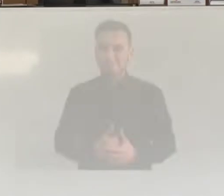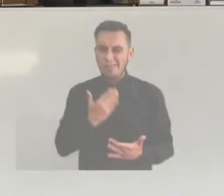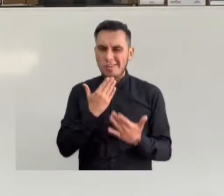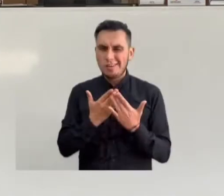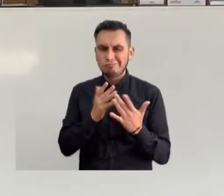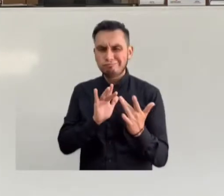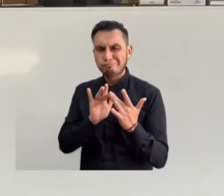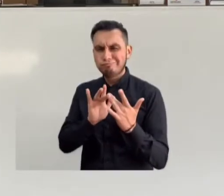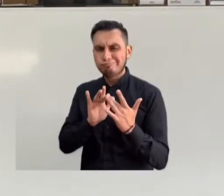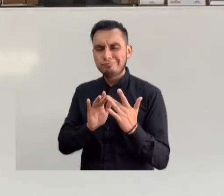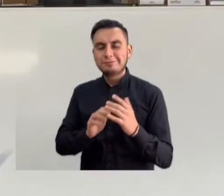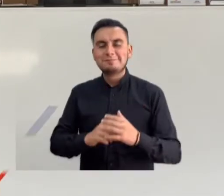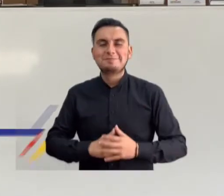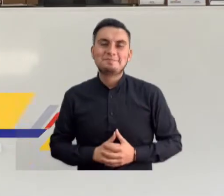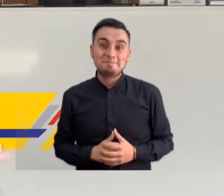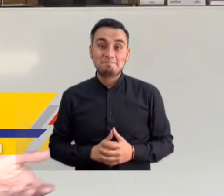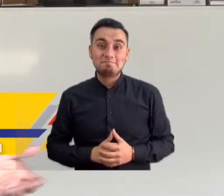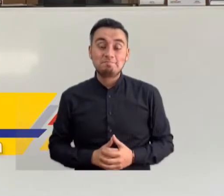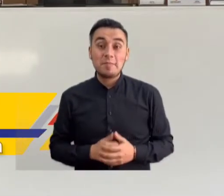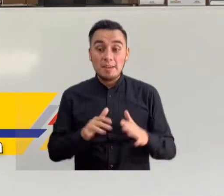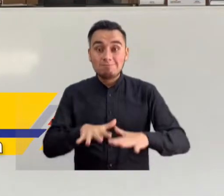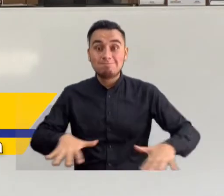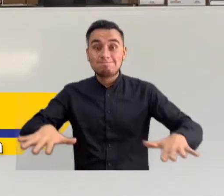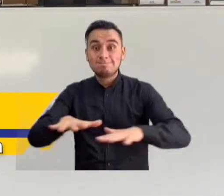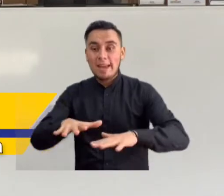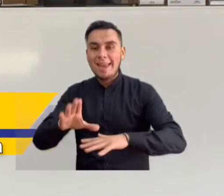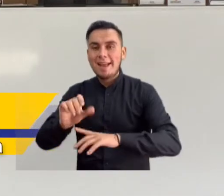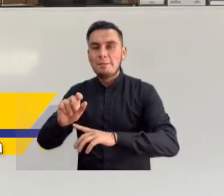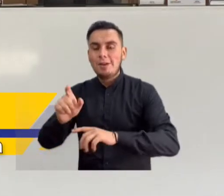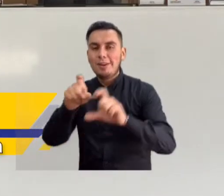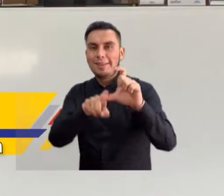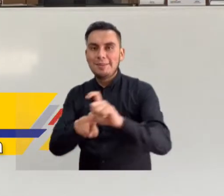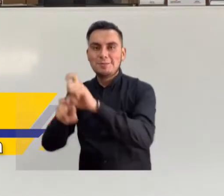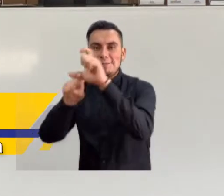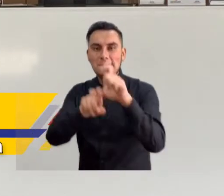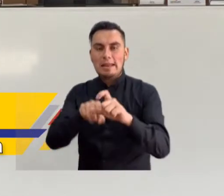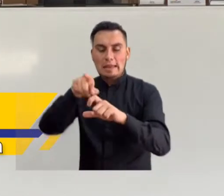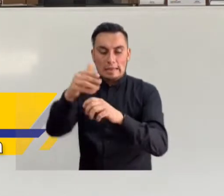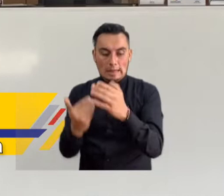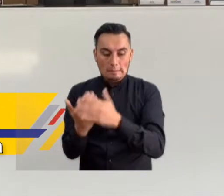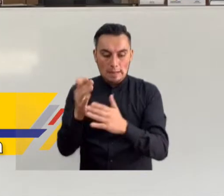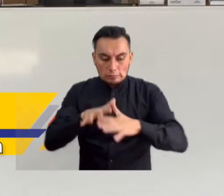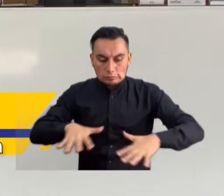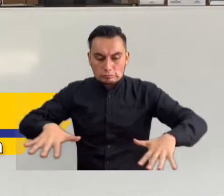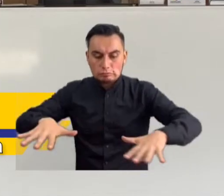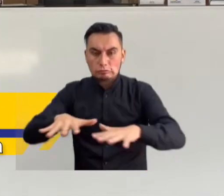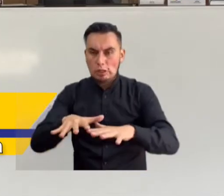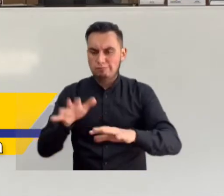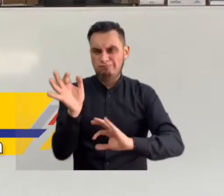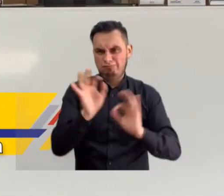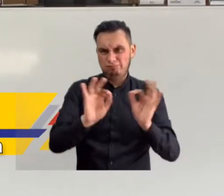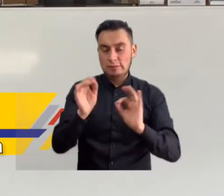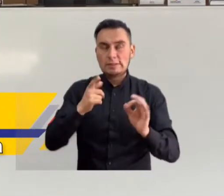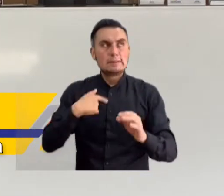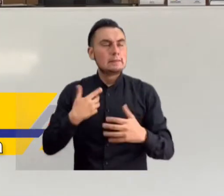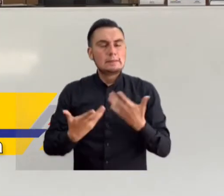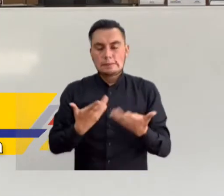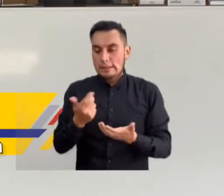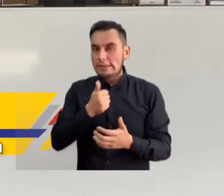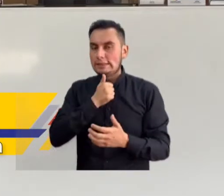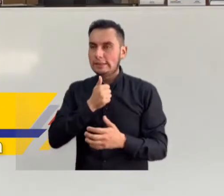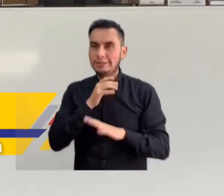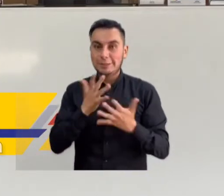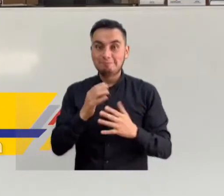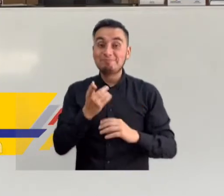Gracias por seguir con nosotros. Para los habitantes de camarones en La Guajira la puesta en funcionamiento de su acueducto ha aprobado su paciencia.